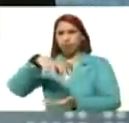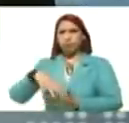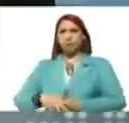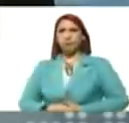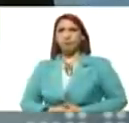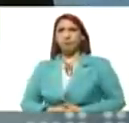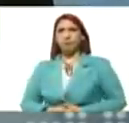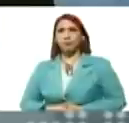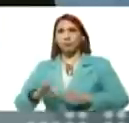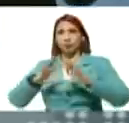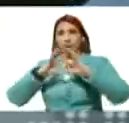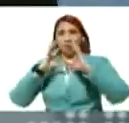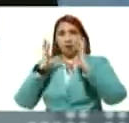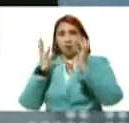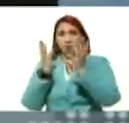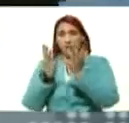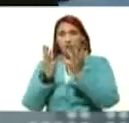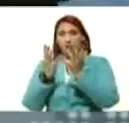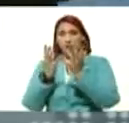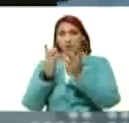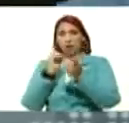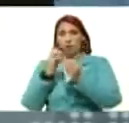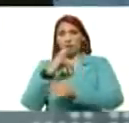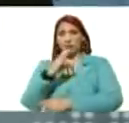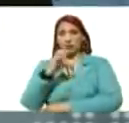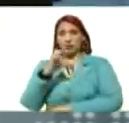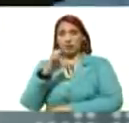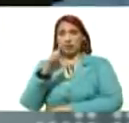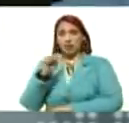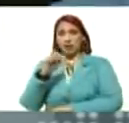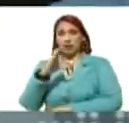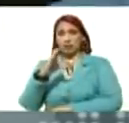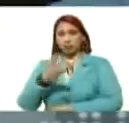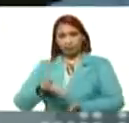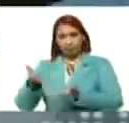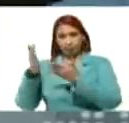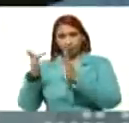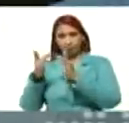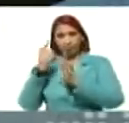en el mundo, y en parte de la CELAT, adelante presidente.